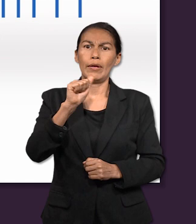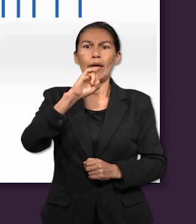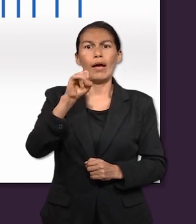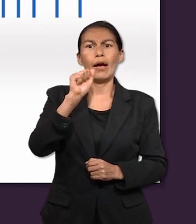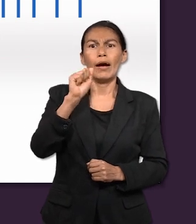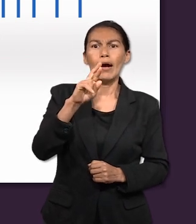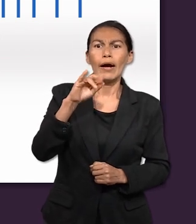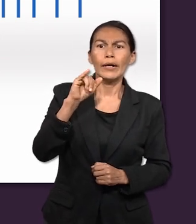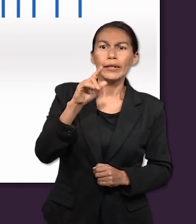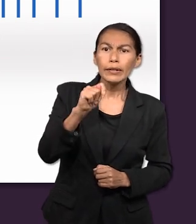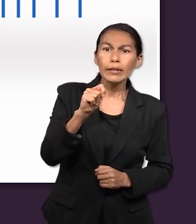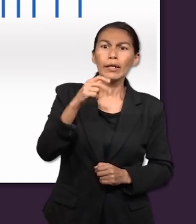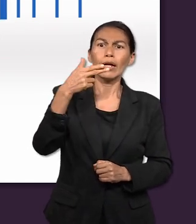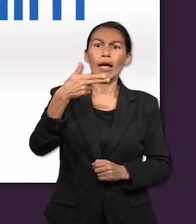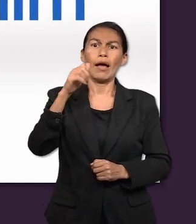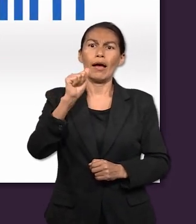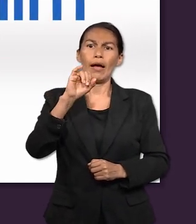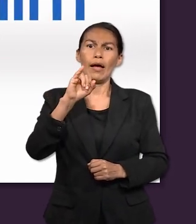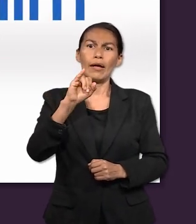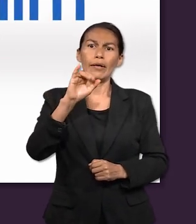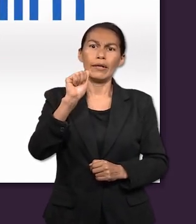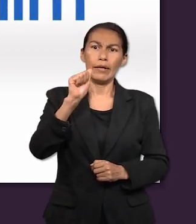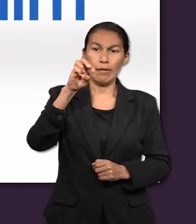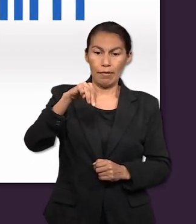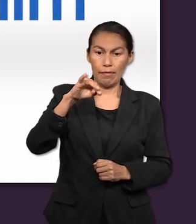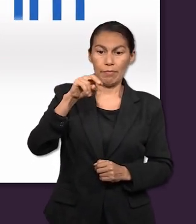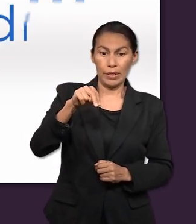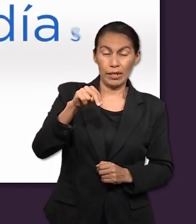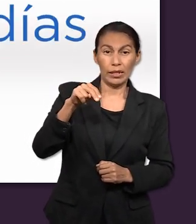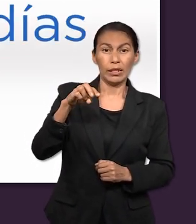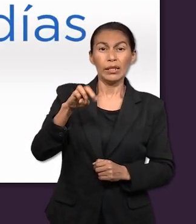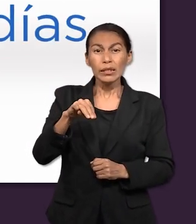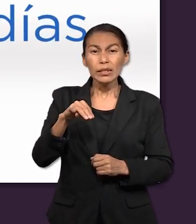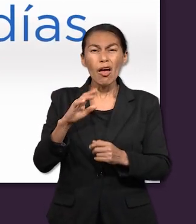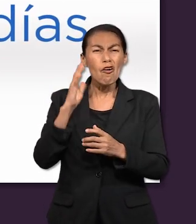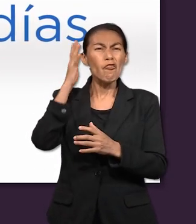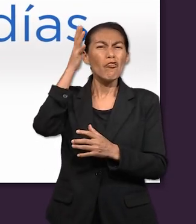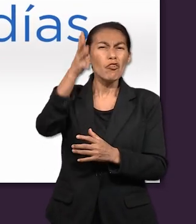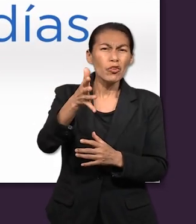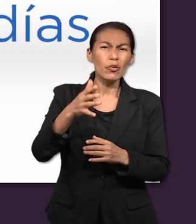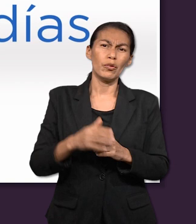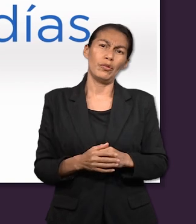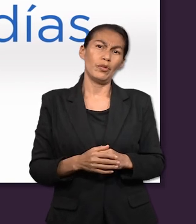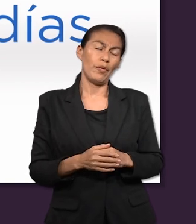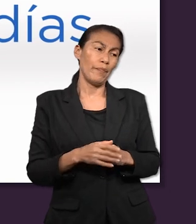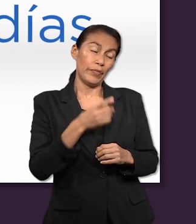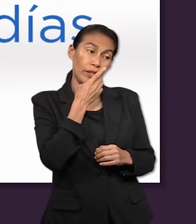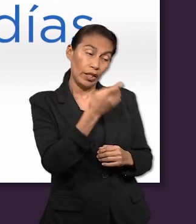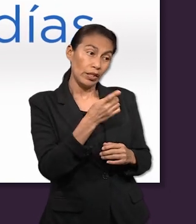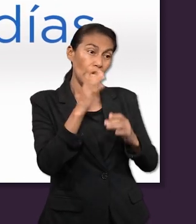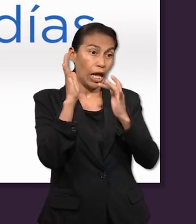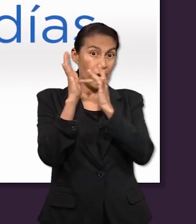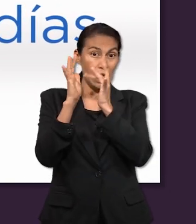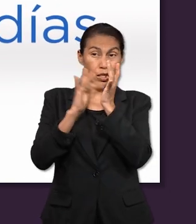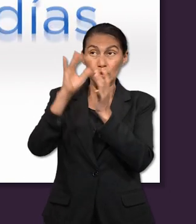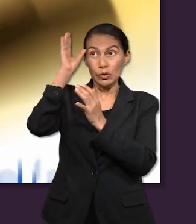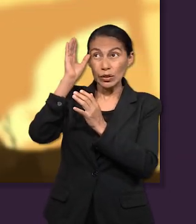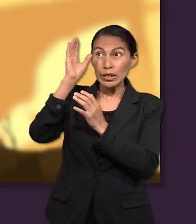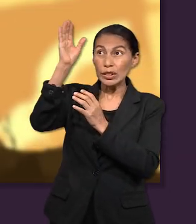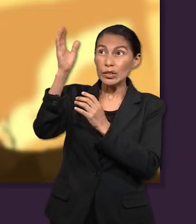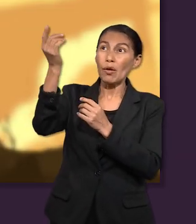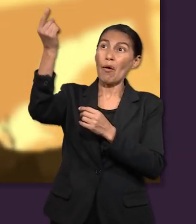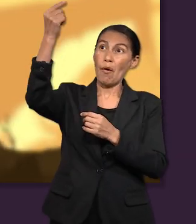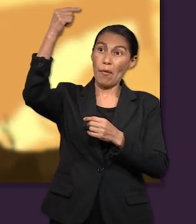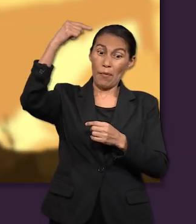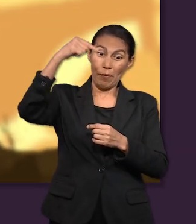hebreas, beaharit hayamim, en los posteros días, son una expresión técnica que a menudo se refiere a la